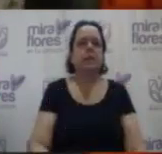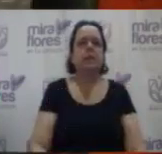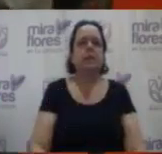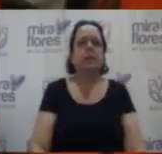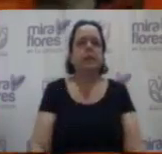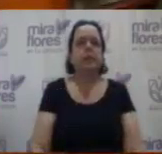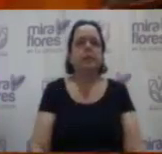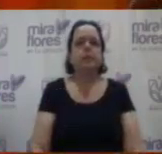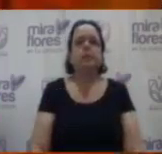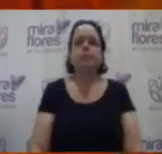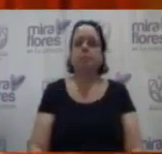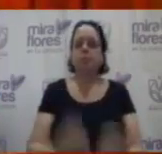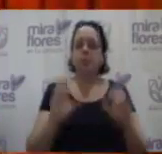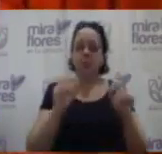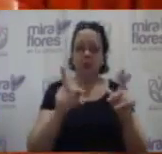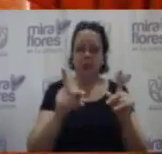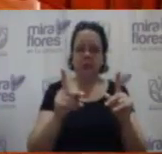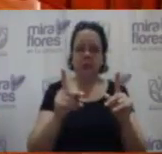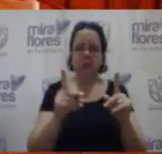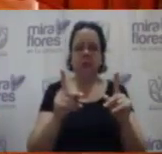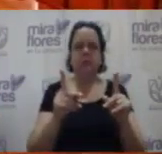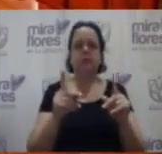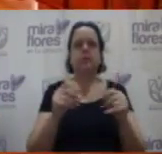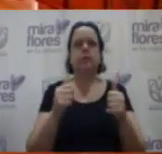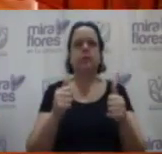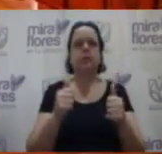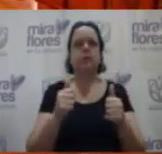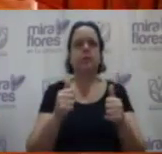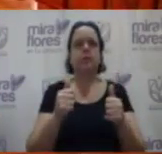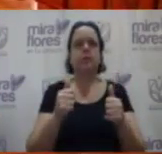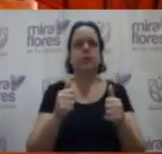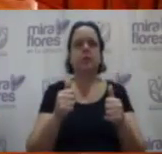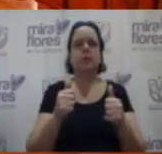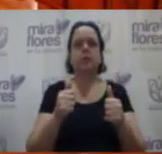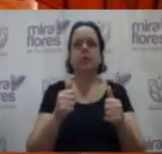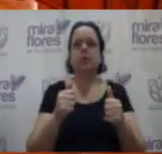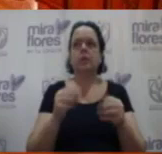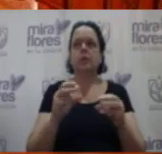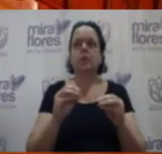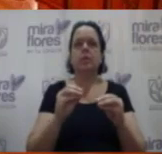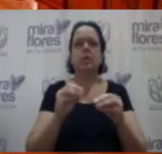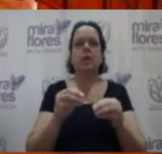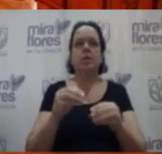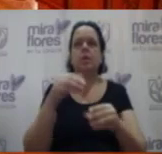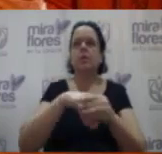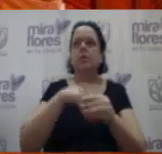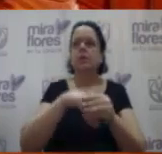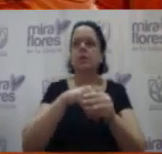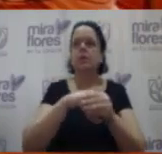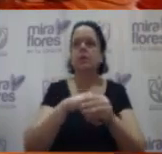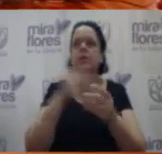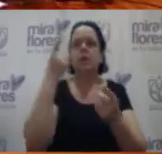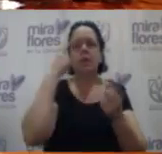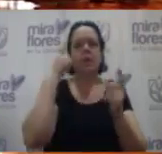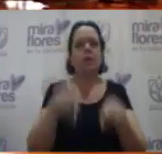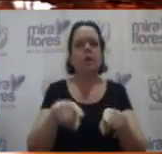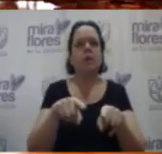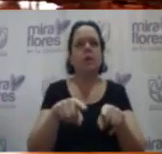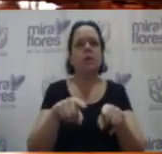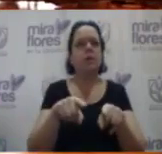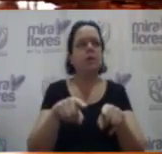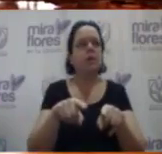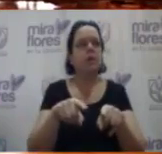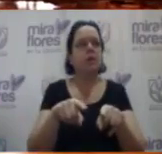Ok, entonces, me parece que ya pasamos a la votación. Aquellos que estén de acuerdo con esta